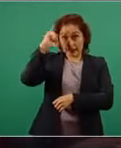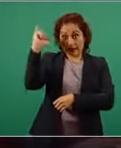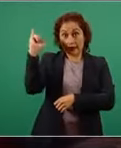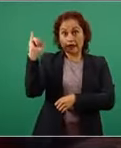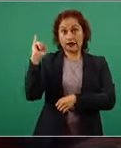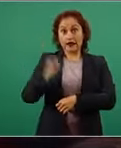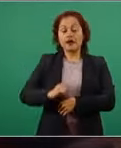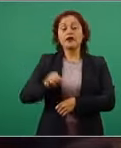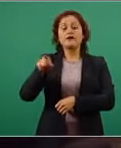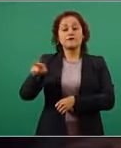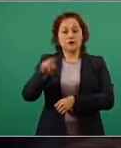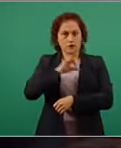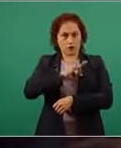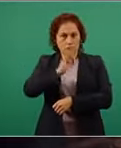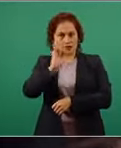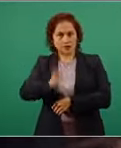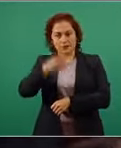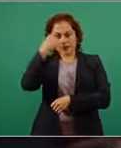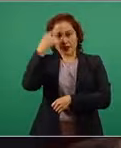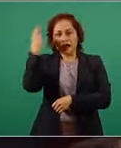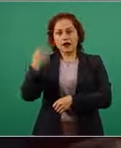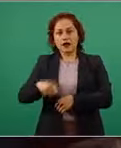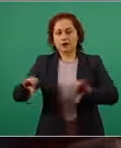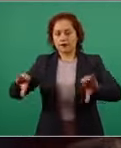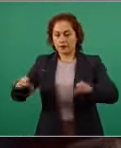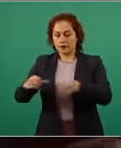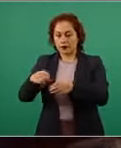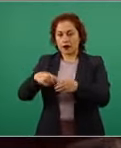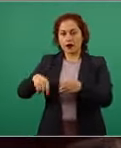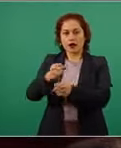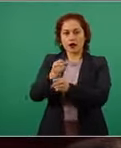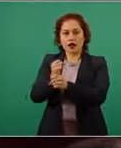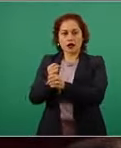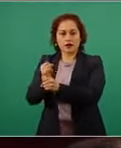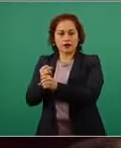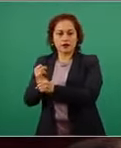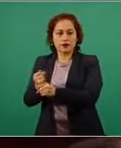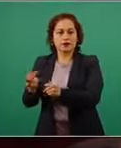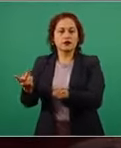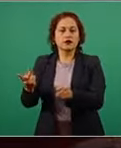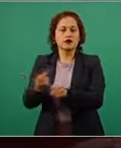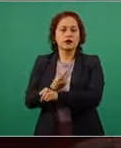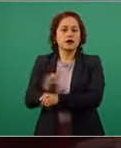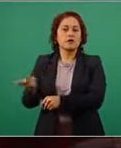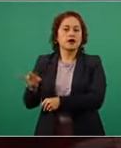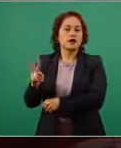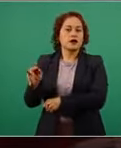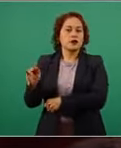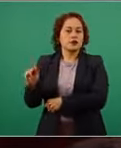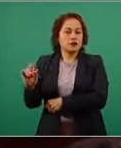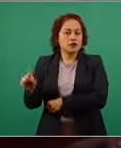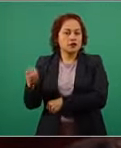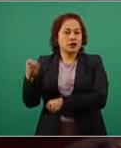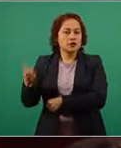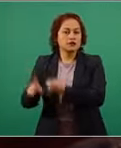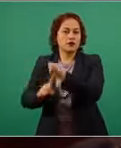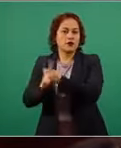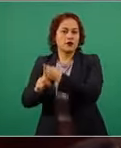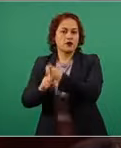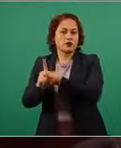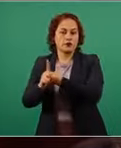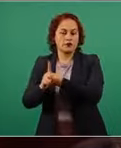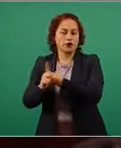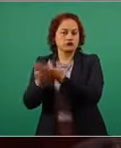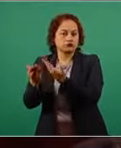investigadora parlamentaria sobre lo que se ha llamado el escándalo de las vacunas VIPS y para el presidente López